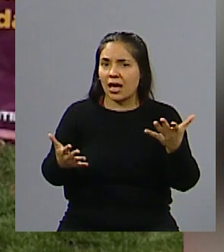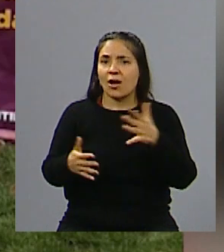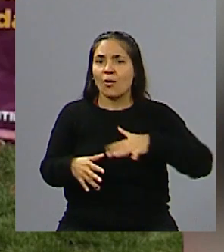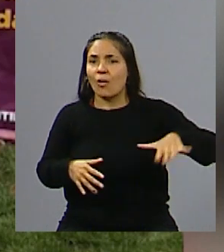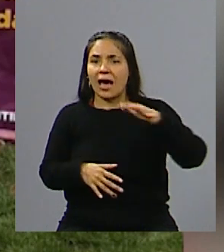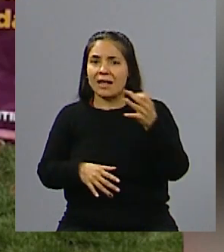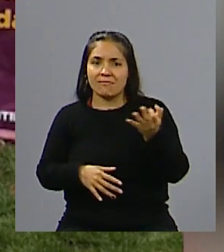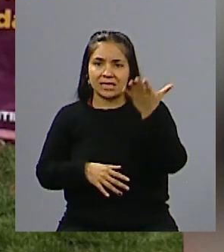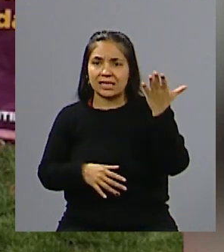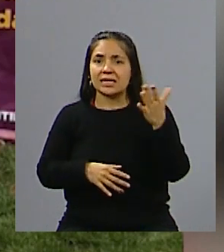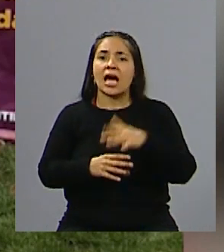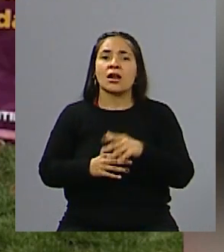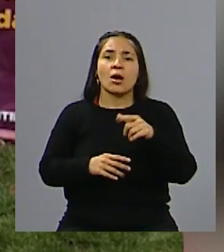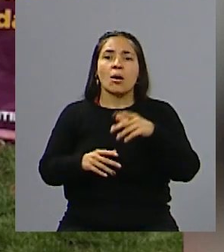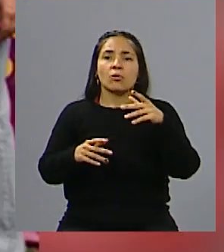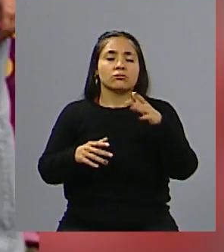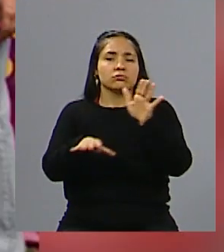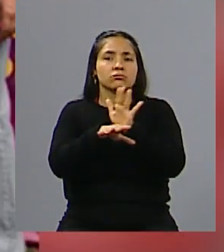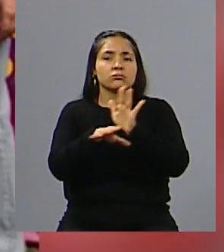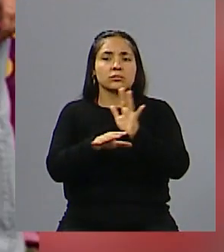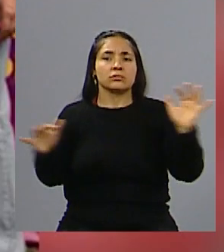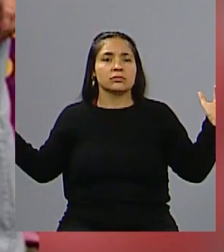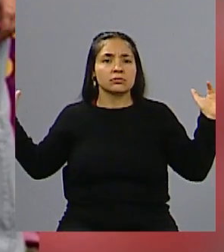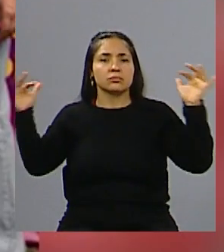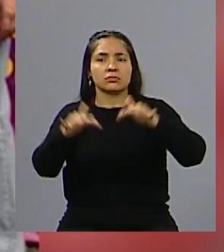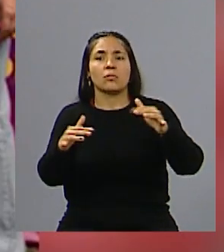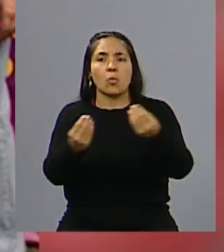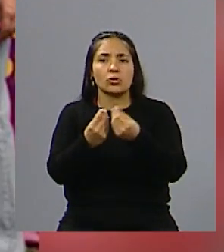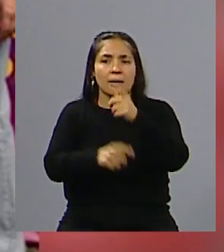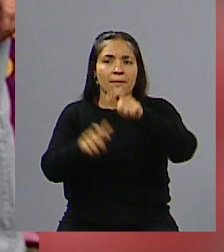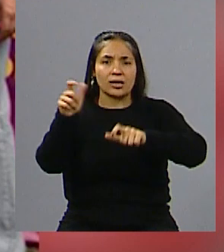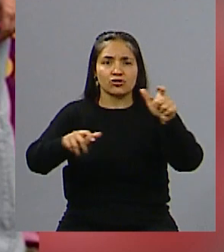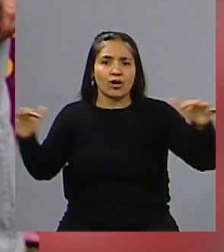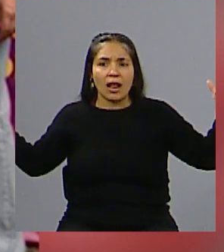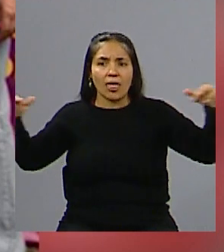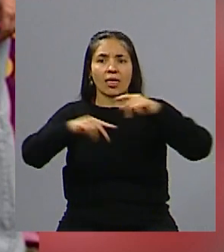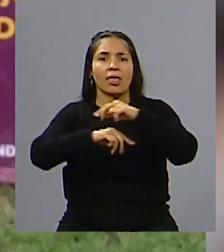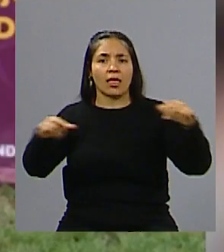particular, es un lugar muy concurrido, tiene que ver un poco con esta decisión también de reinstalarlo ahí, ¿no?